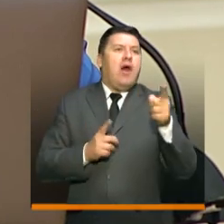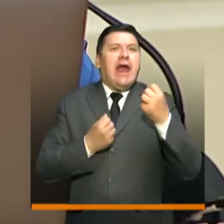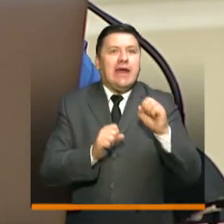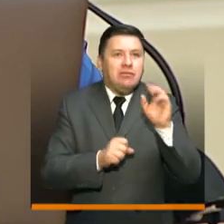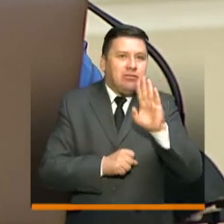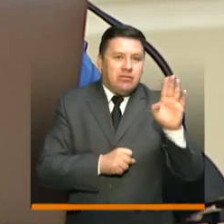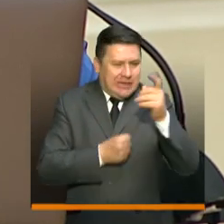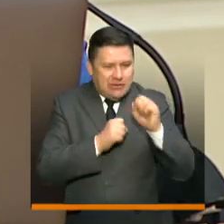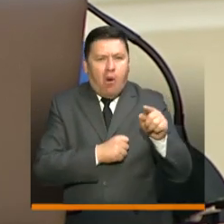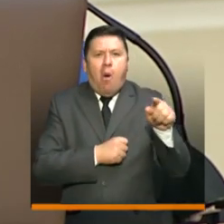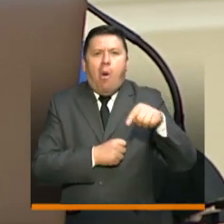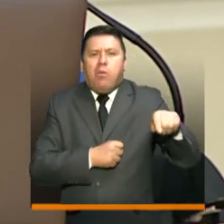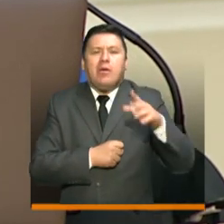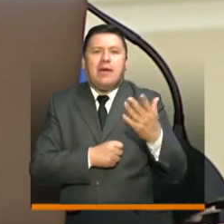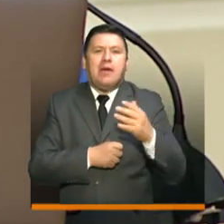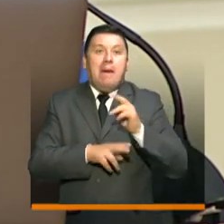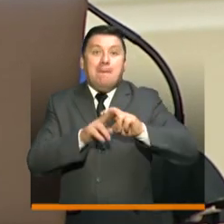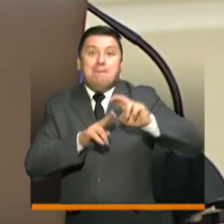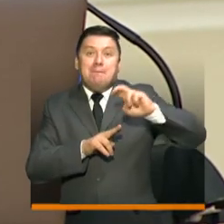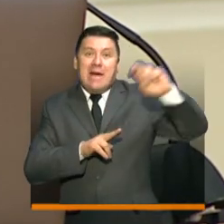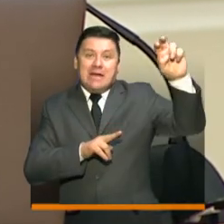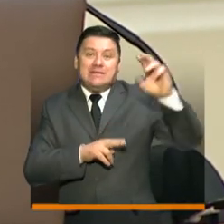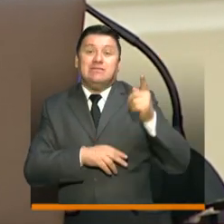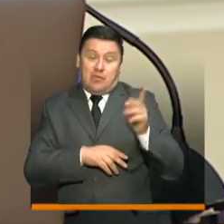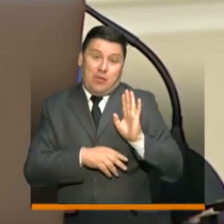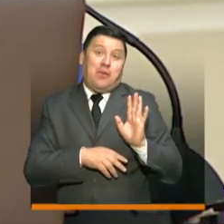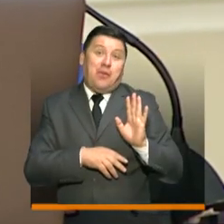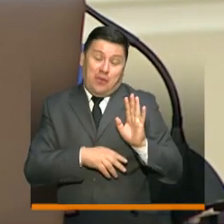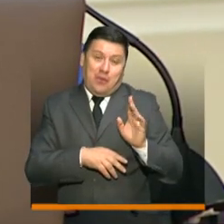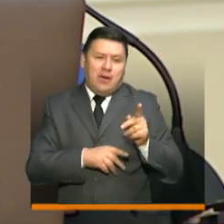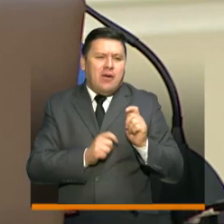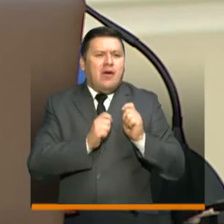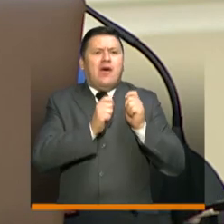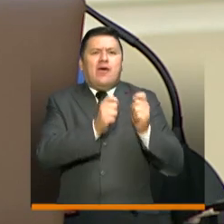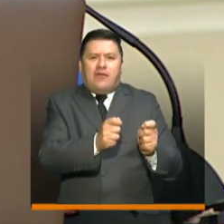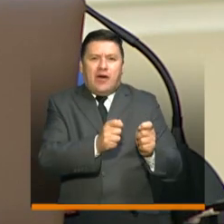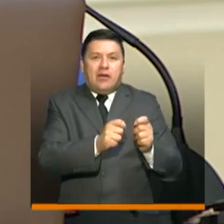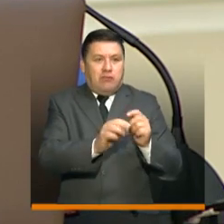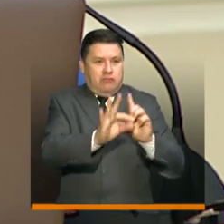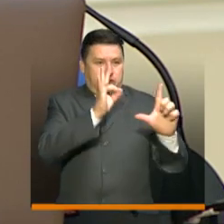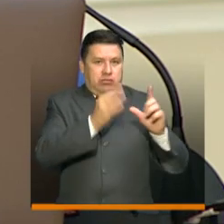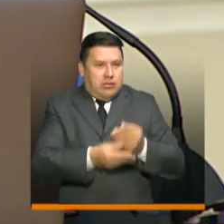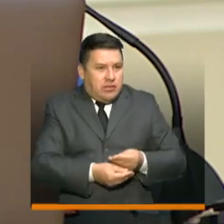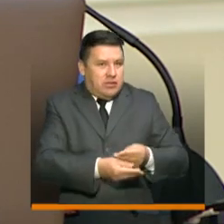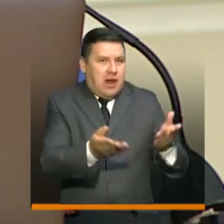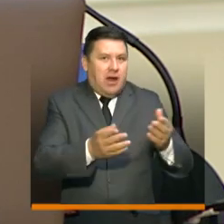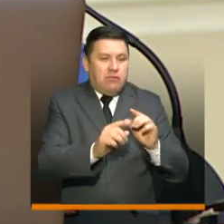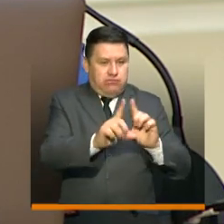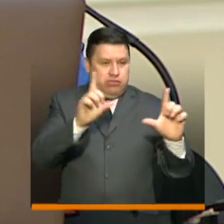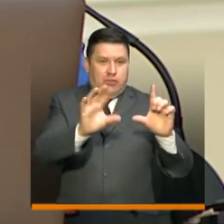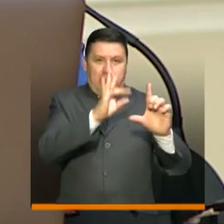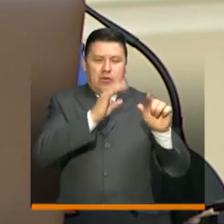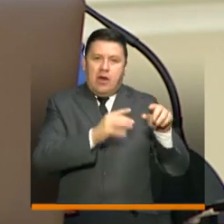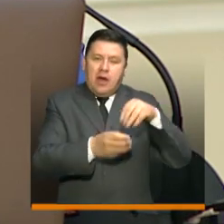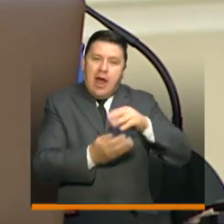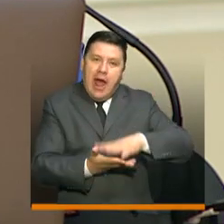grandísimo que está haciendo en este momento Manizales o Funza para lograr la entrega de dispositivos digitales que use nuestra plataforma